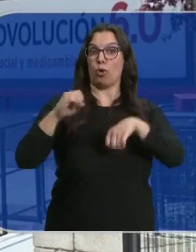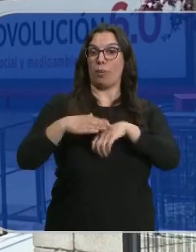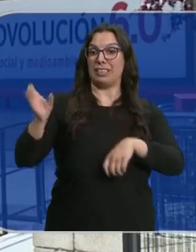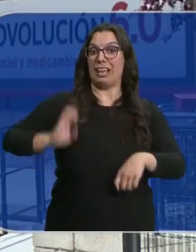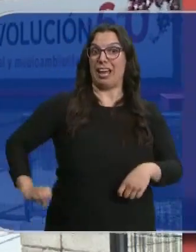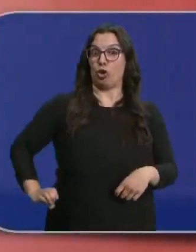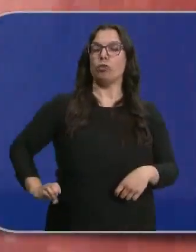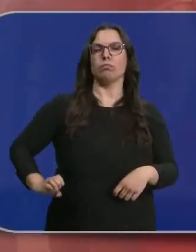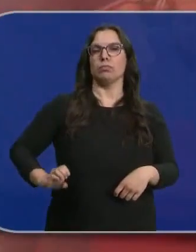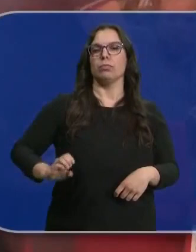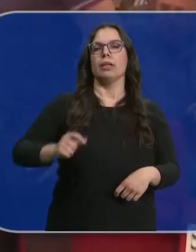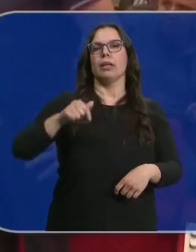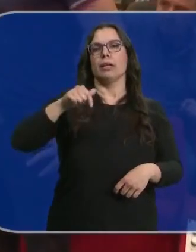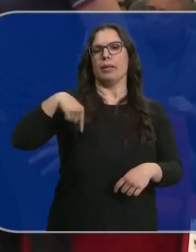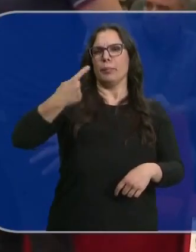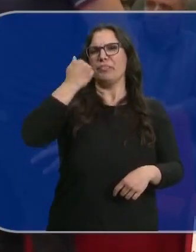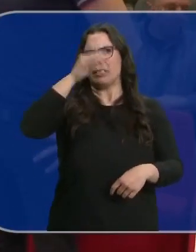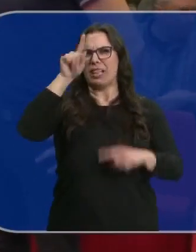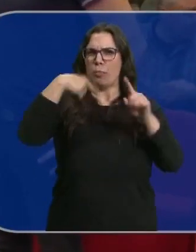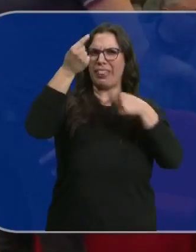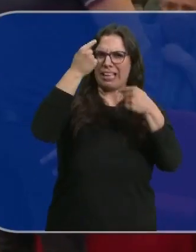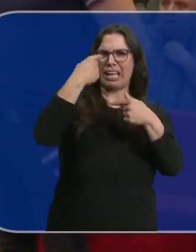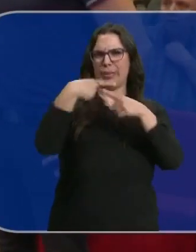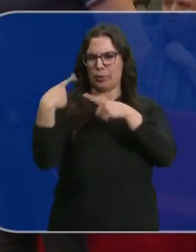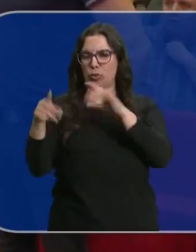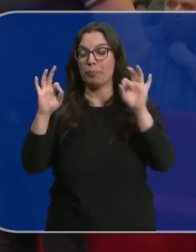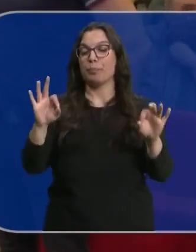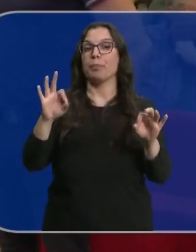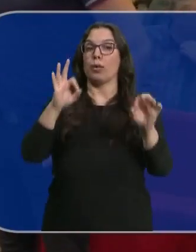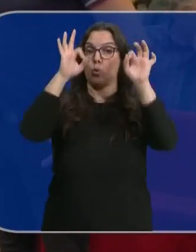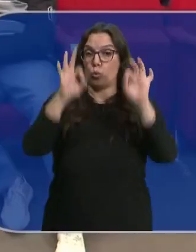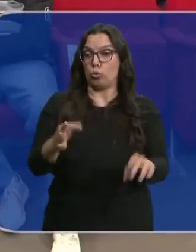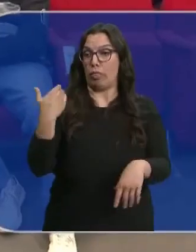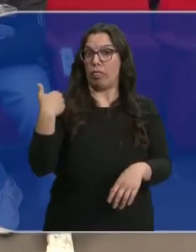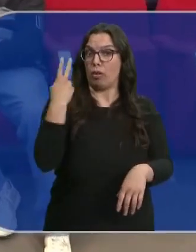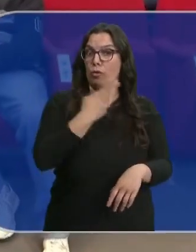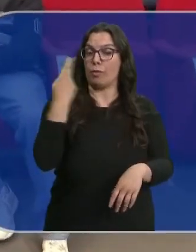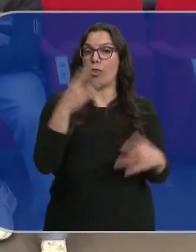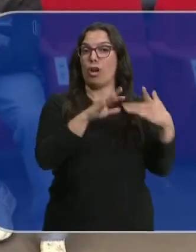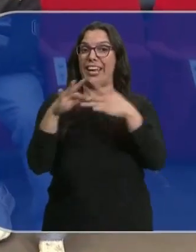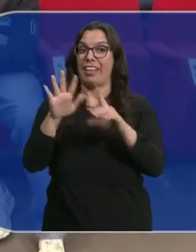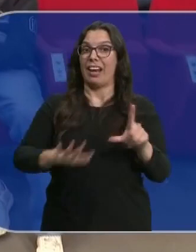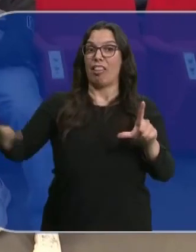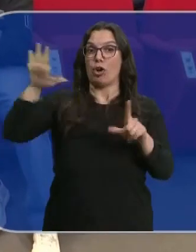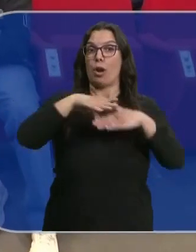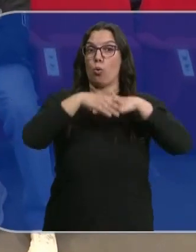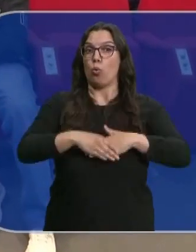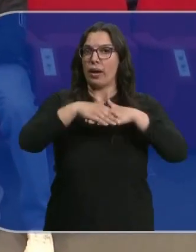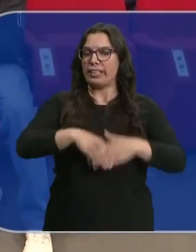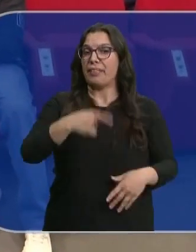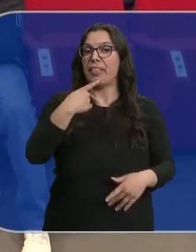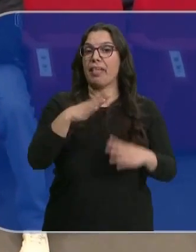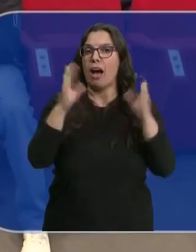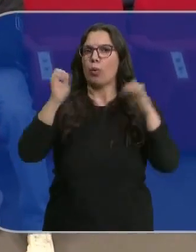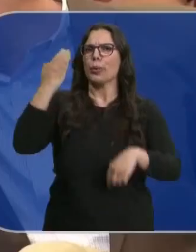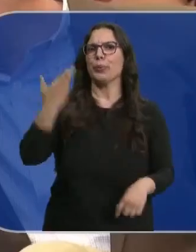y que han continuado perfilando durante este fin de semana. Un acuerdo que, según nos acaba de confirmar, el líder nacional de UGT es muy